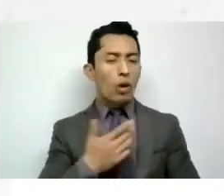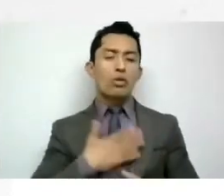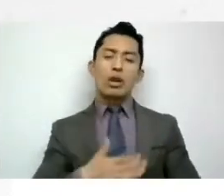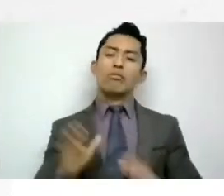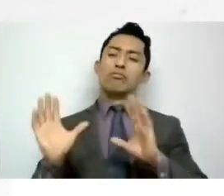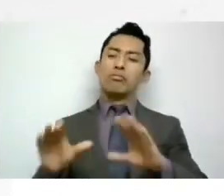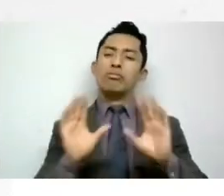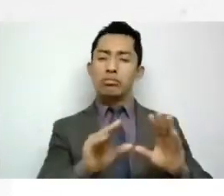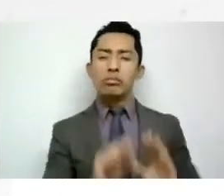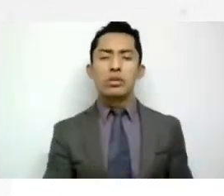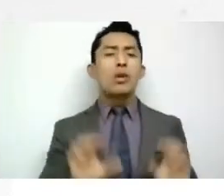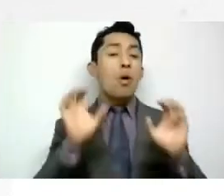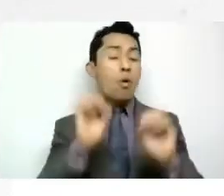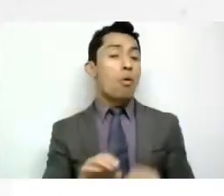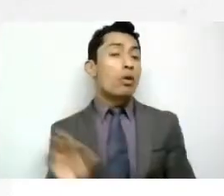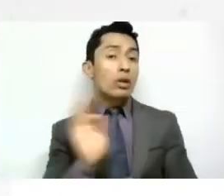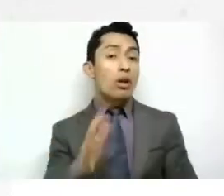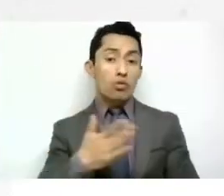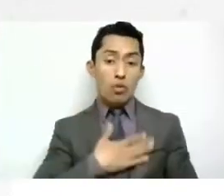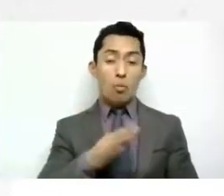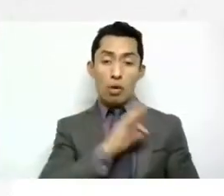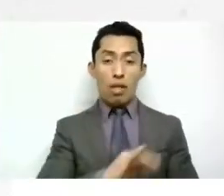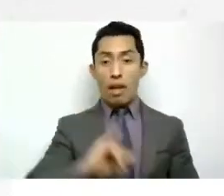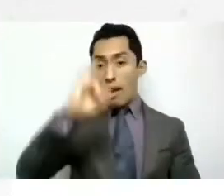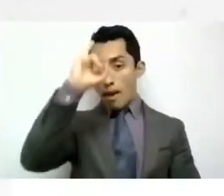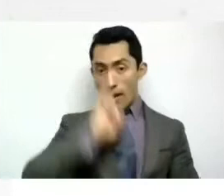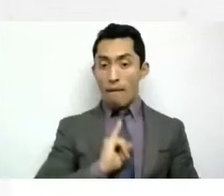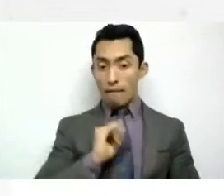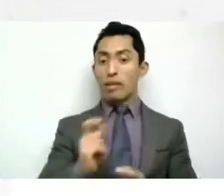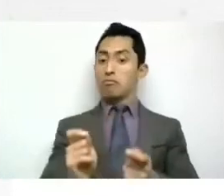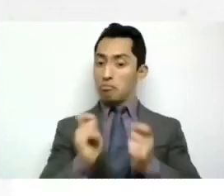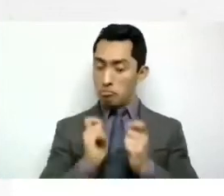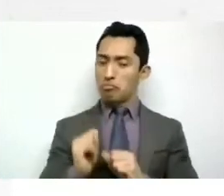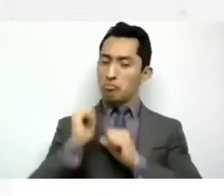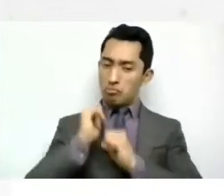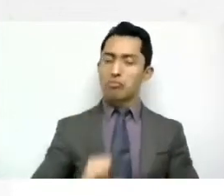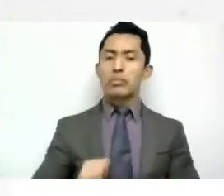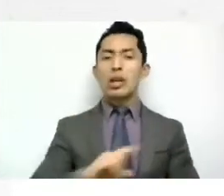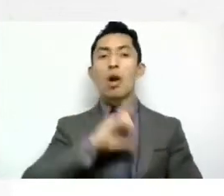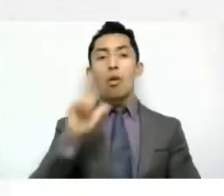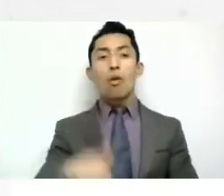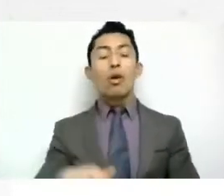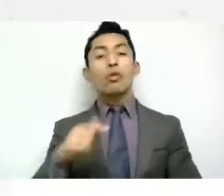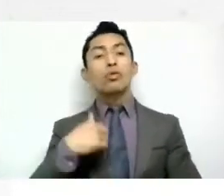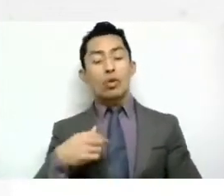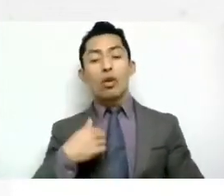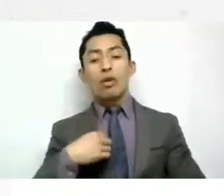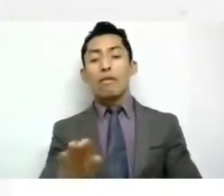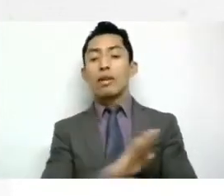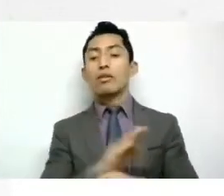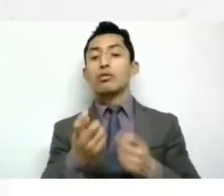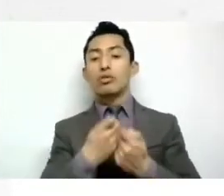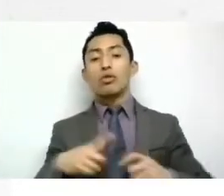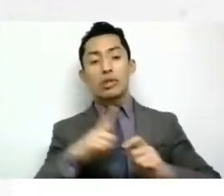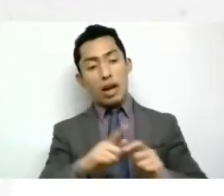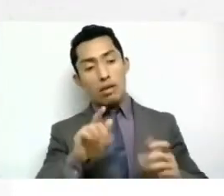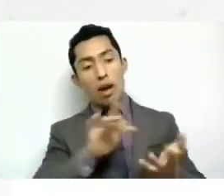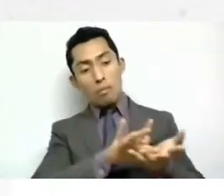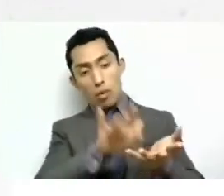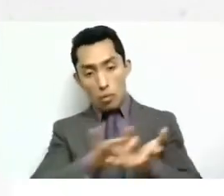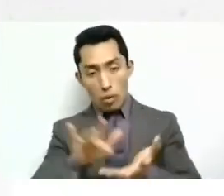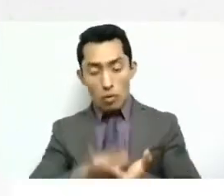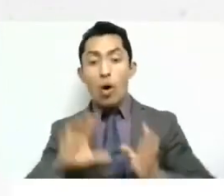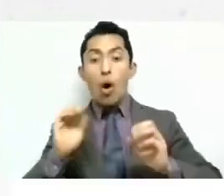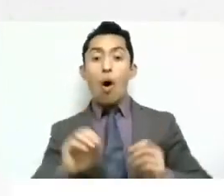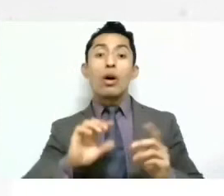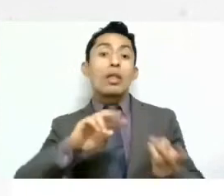algún momento tú puedes ser patrón, y vas a tener que ver esta seguridad social para tus trabajadores, o vas a ser un trabajador